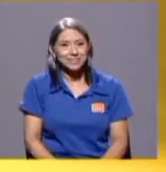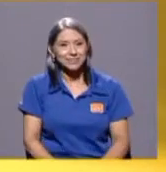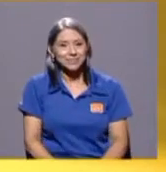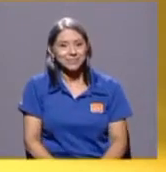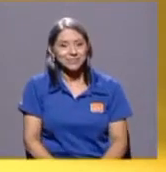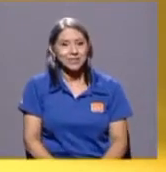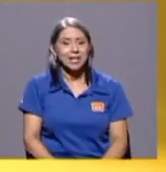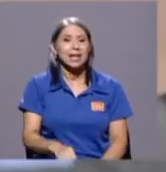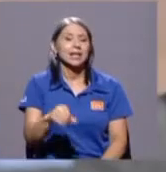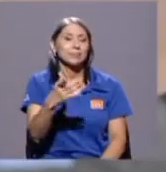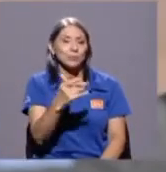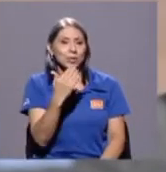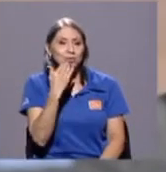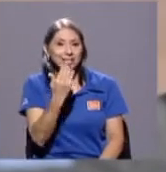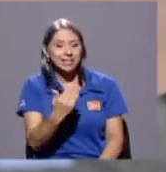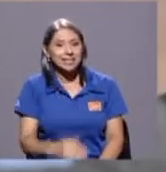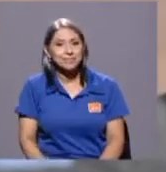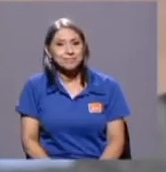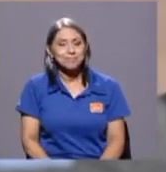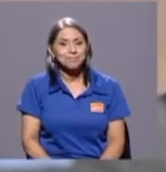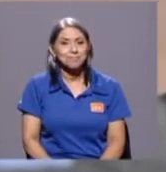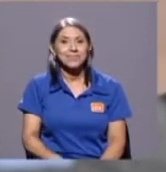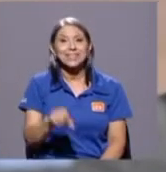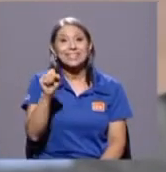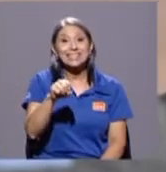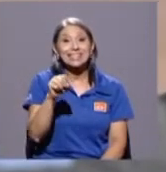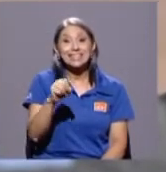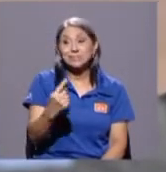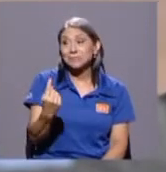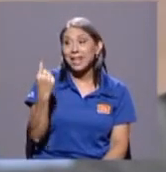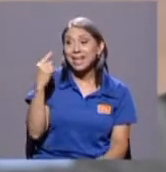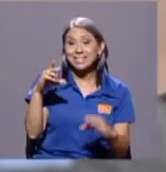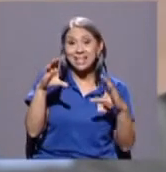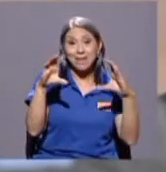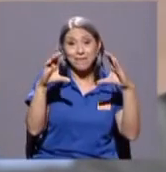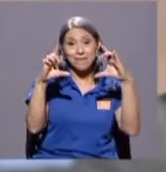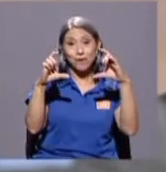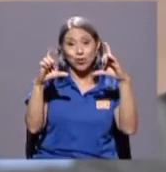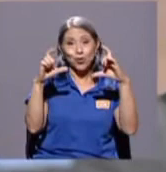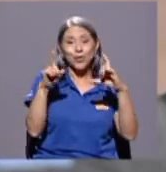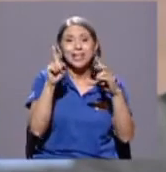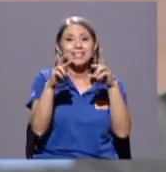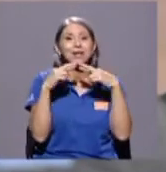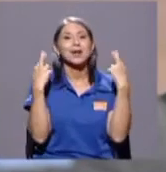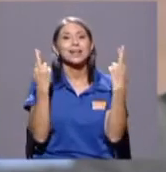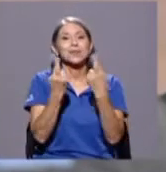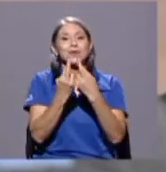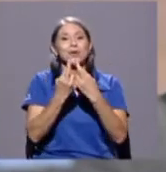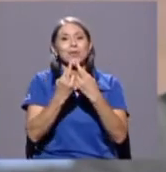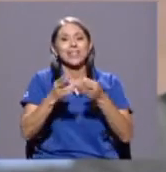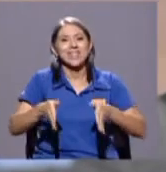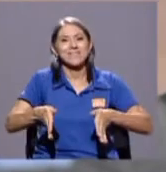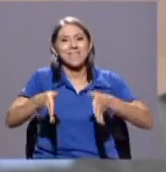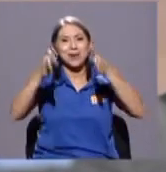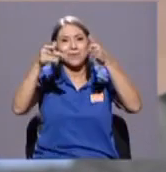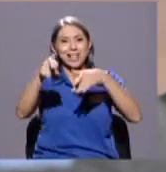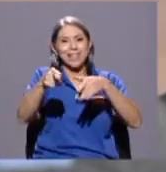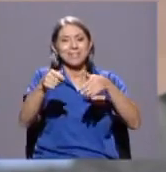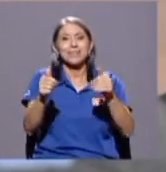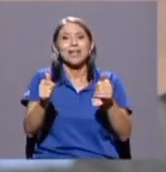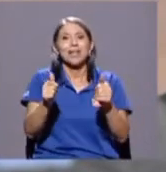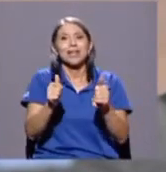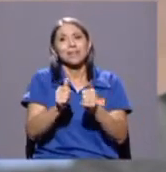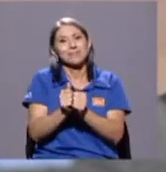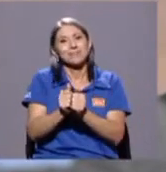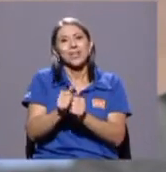Sí, bueno, muchas gracias. Sí, esa foto es de una reunión de facultad y típicamente Francisco Guti además